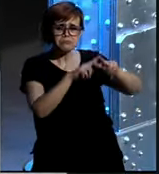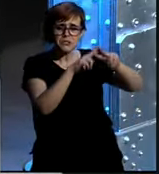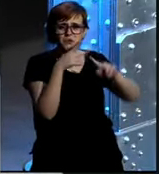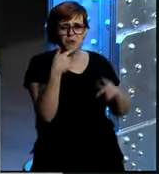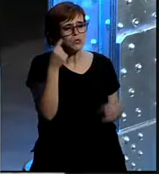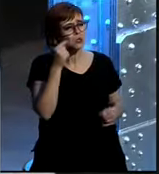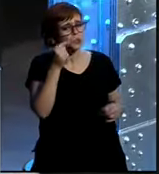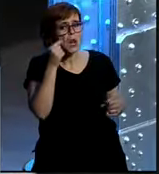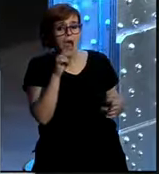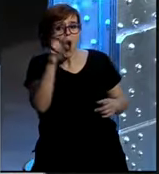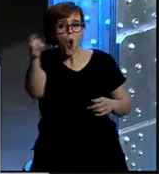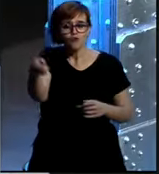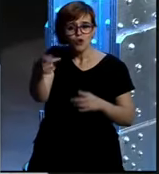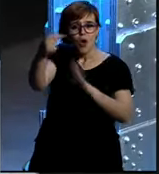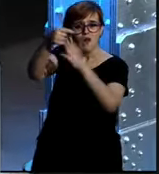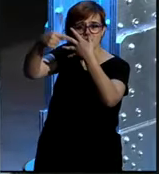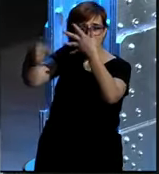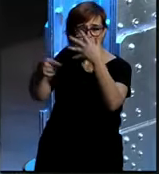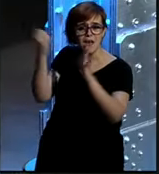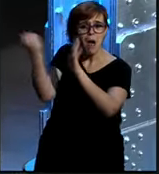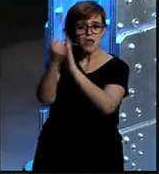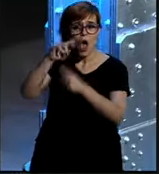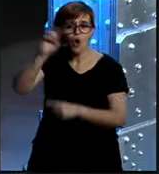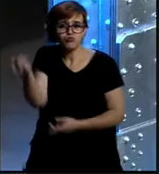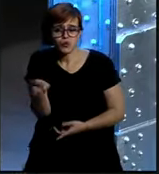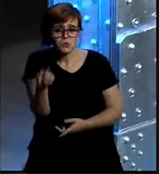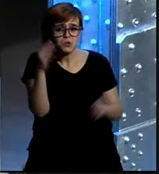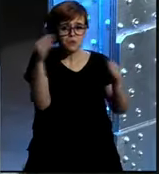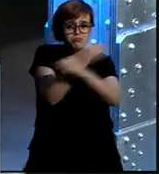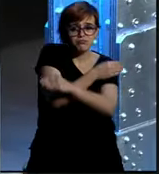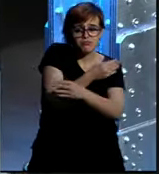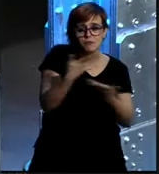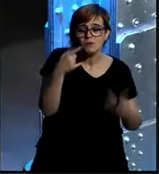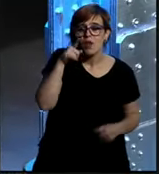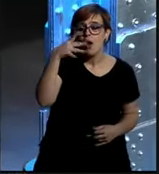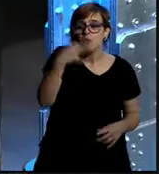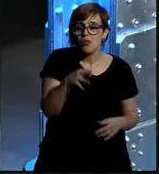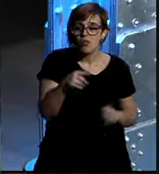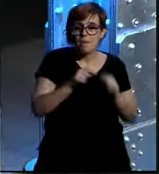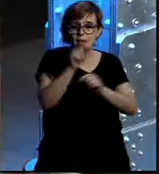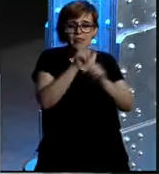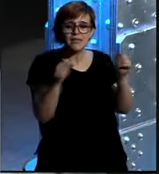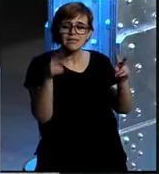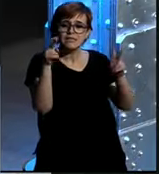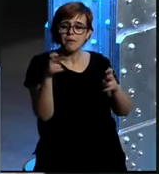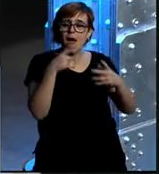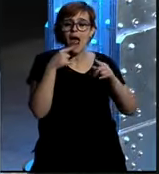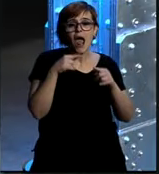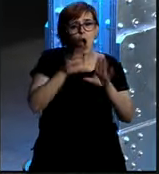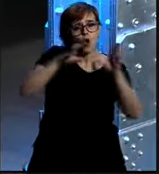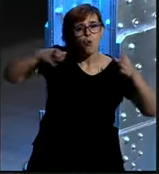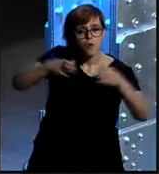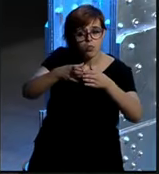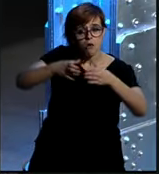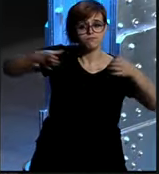sonaran familiares en otros por lo cual depende mucho de qué se mida y puedes medir el engagement puedes medir el tamaño de las comunidades